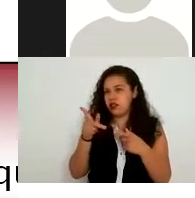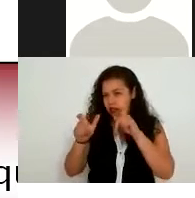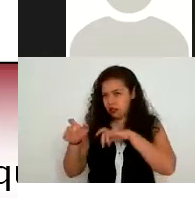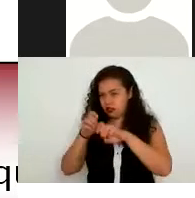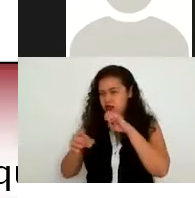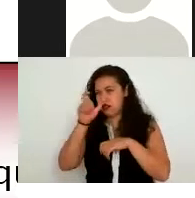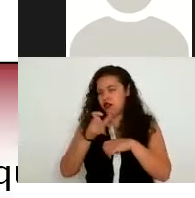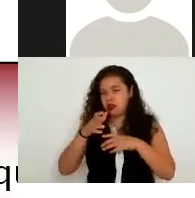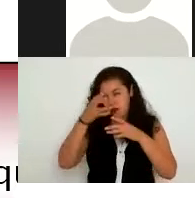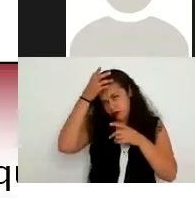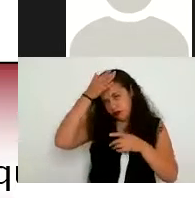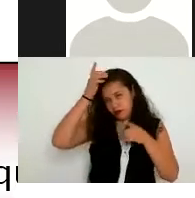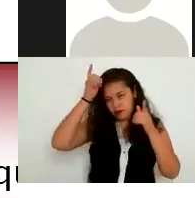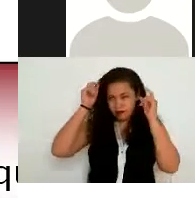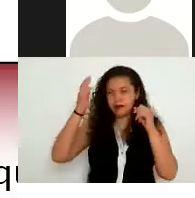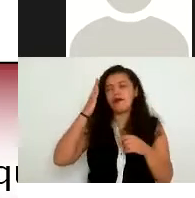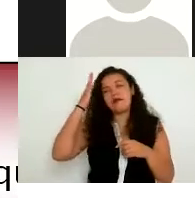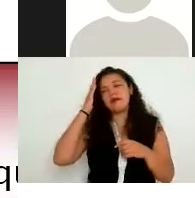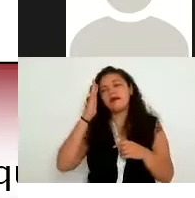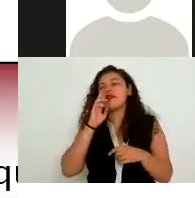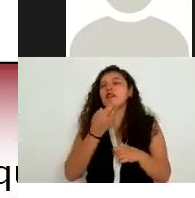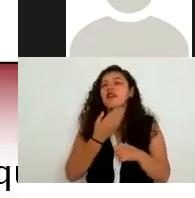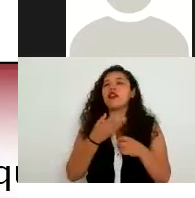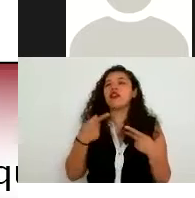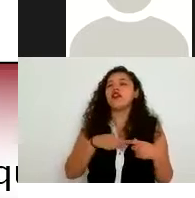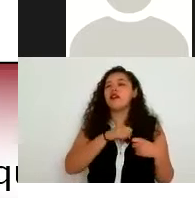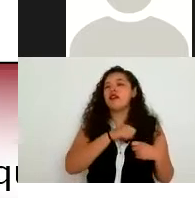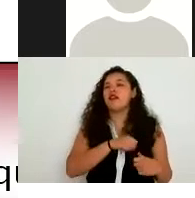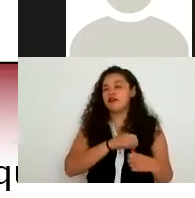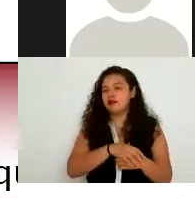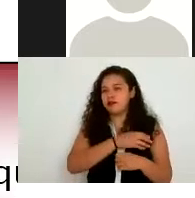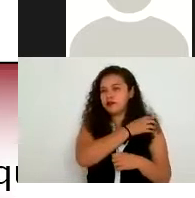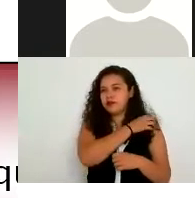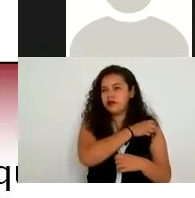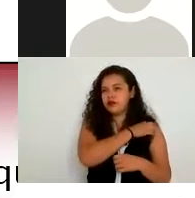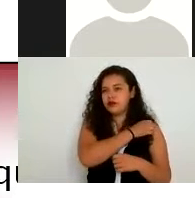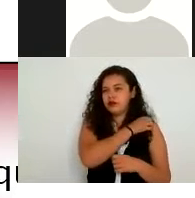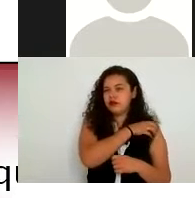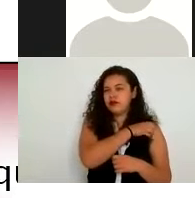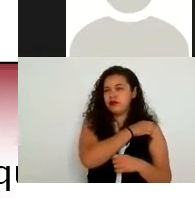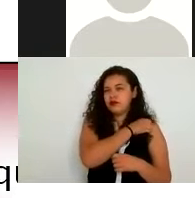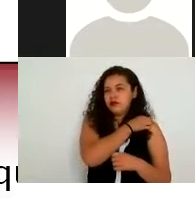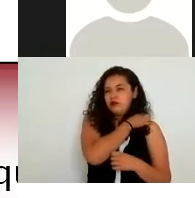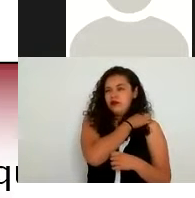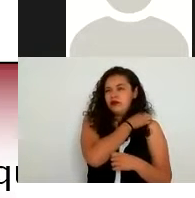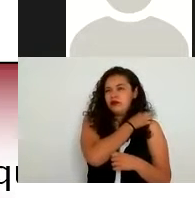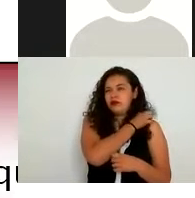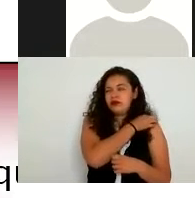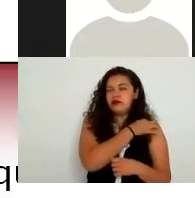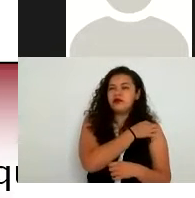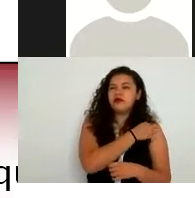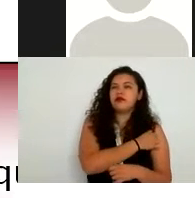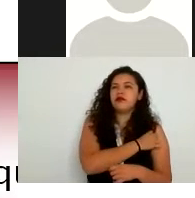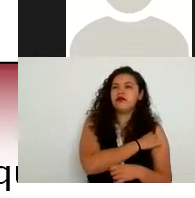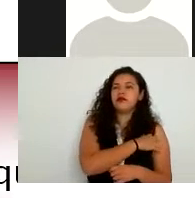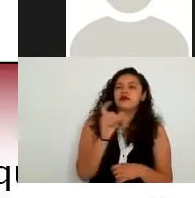distinta del titular el responsable y el encargado por ejemplo se me ocurre cuando el instituto nacional